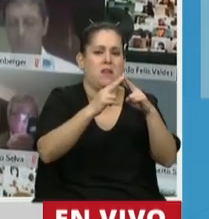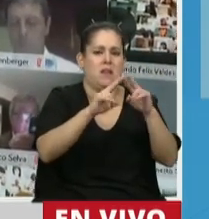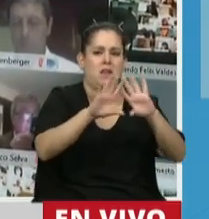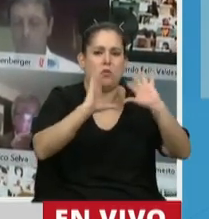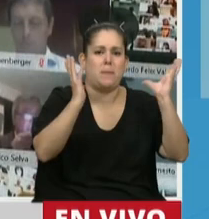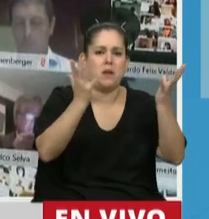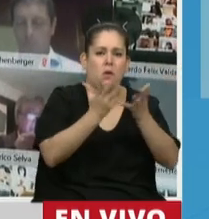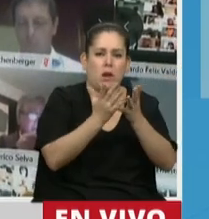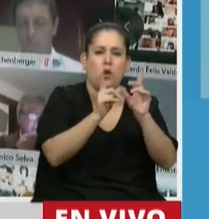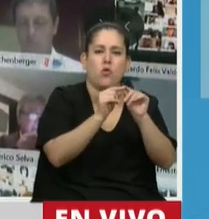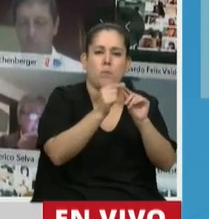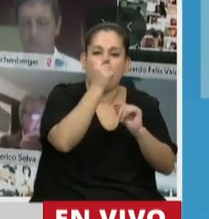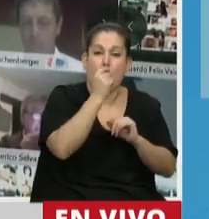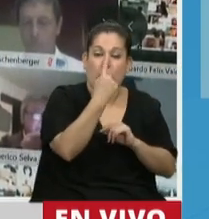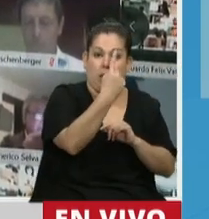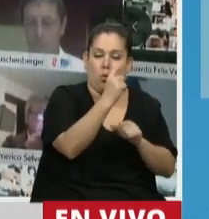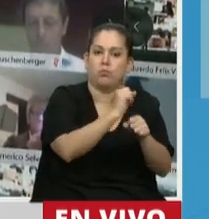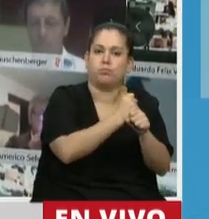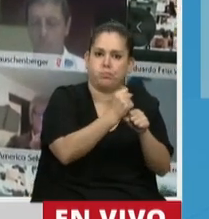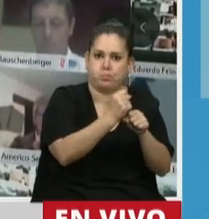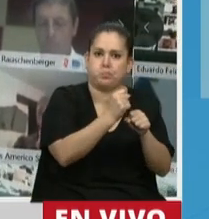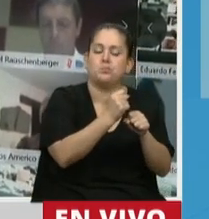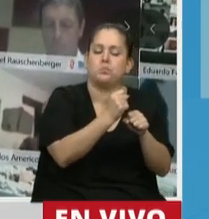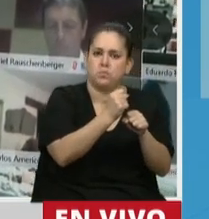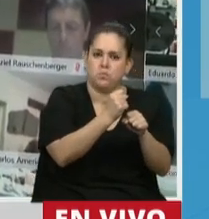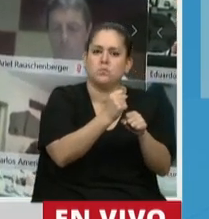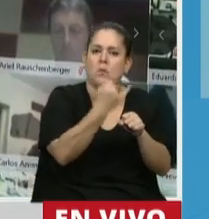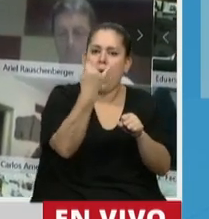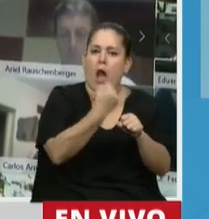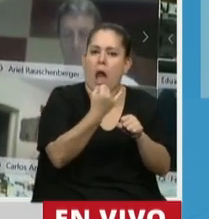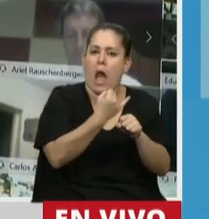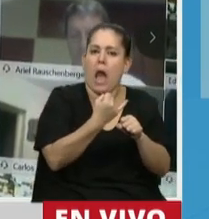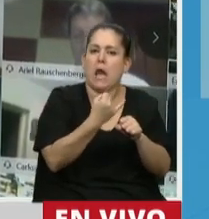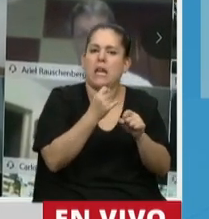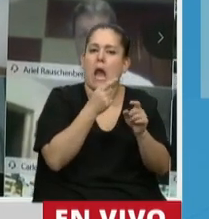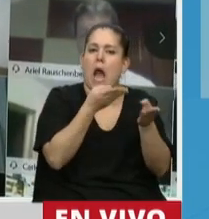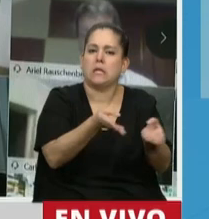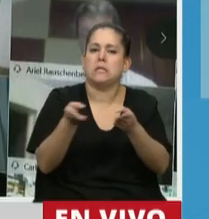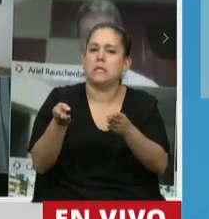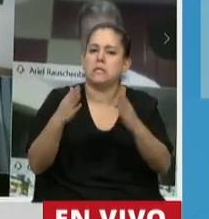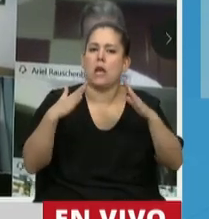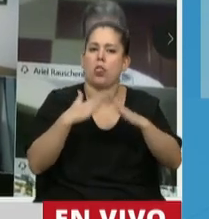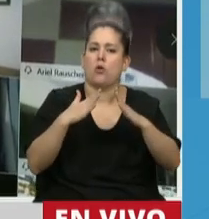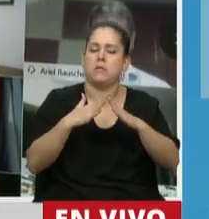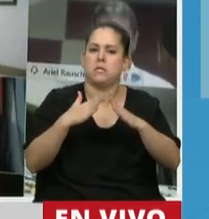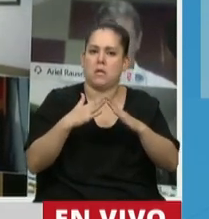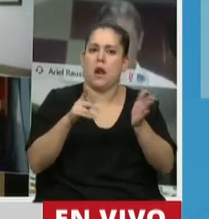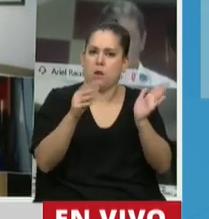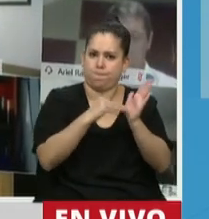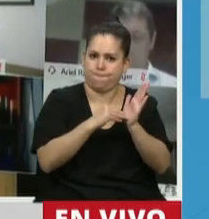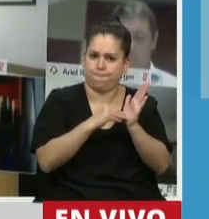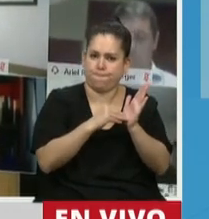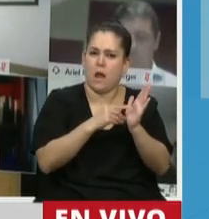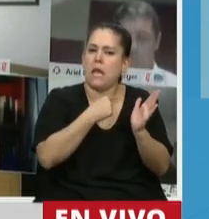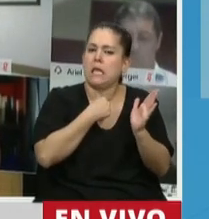Estado, la Cumbre Nº 21, citaba una guía de teleasistencia domiciliaria. ¿Y por qué